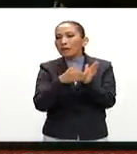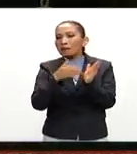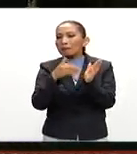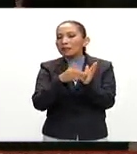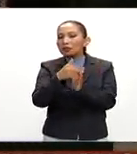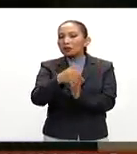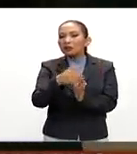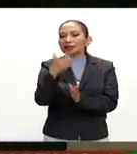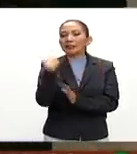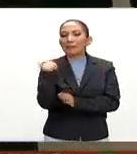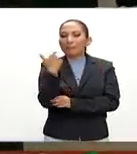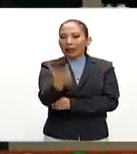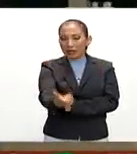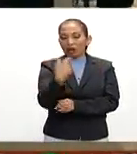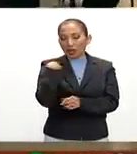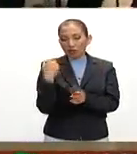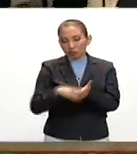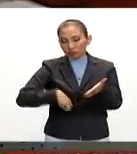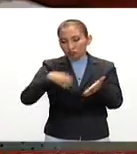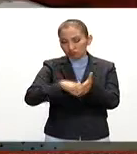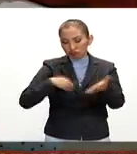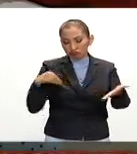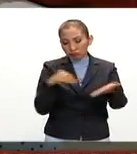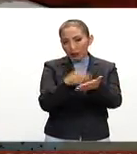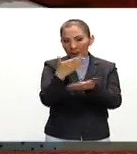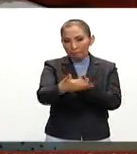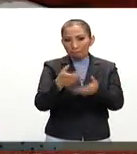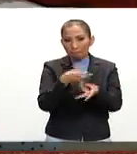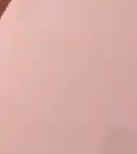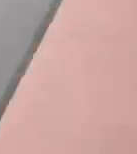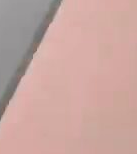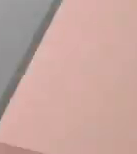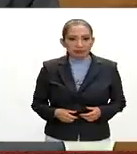millones de pesos son los ajustes que hubo al presupuesto